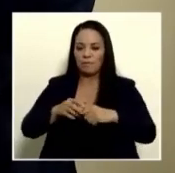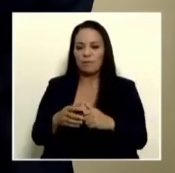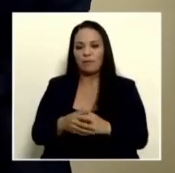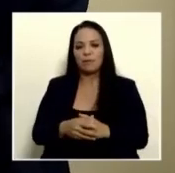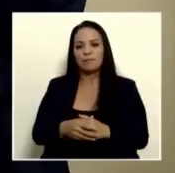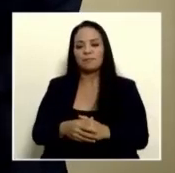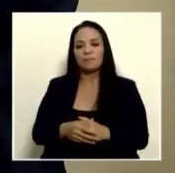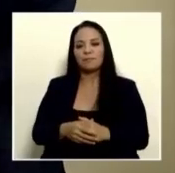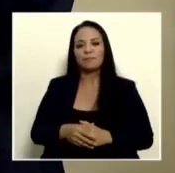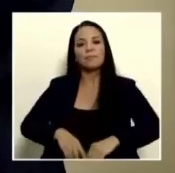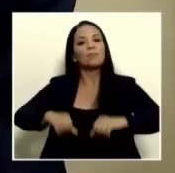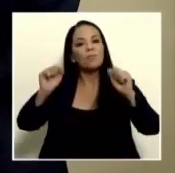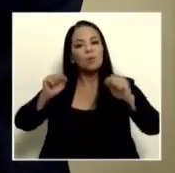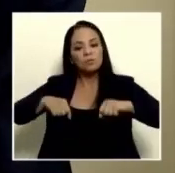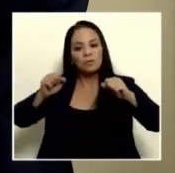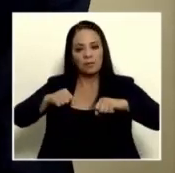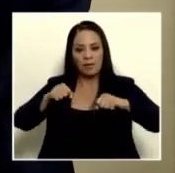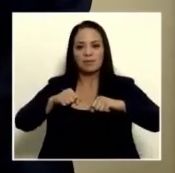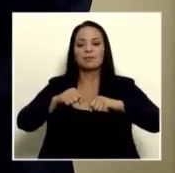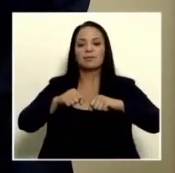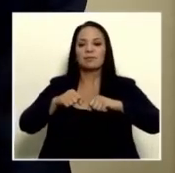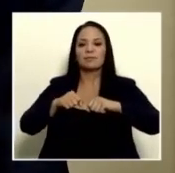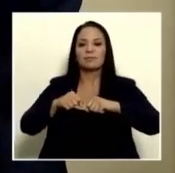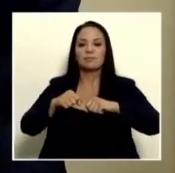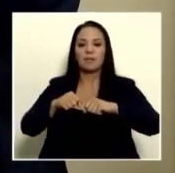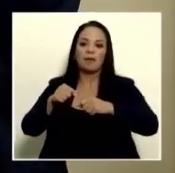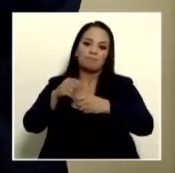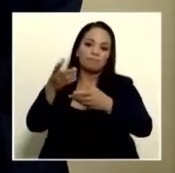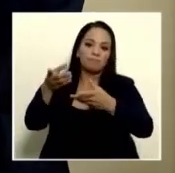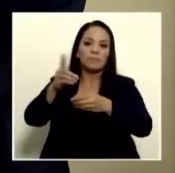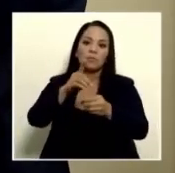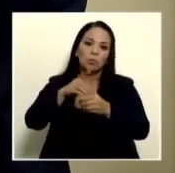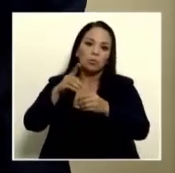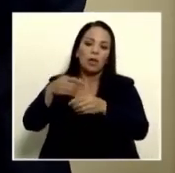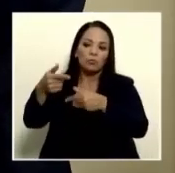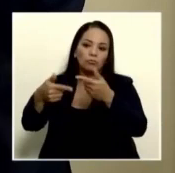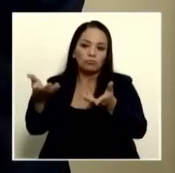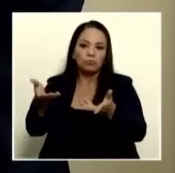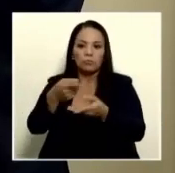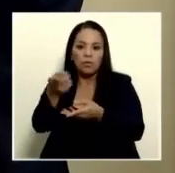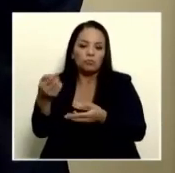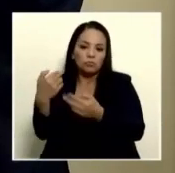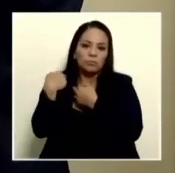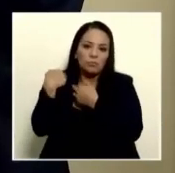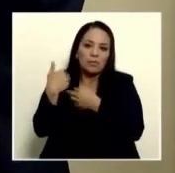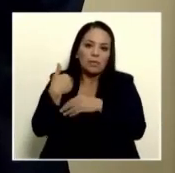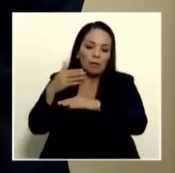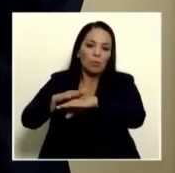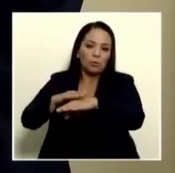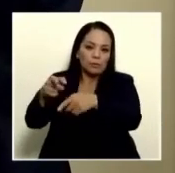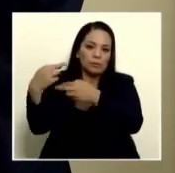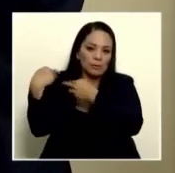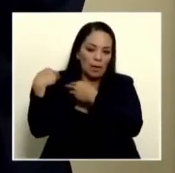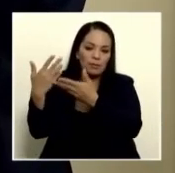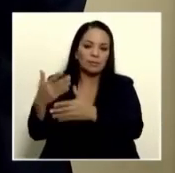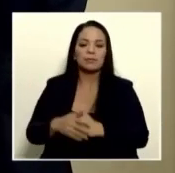las posibilidades que los legisladores han ido que tienen ellos como potestades